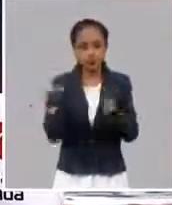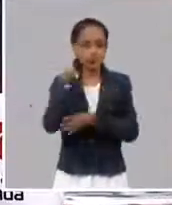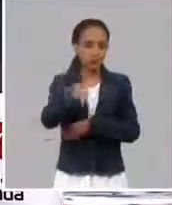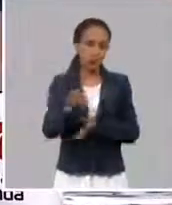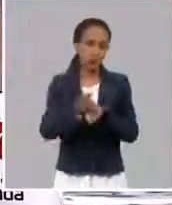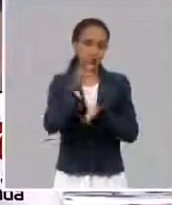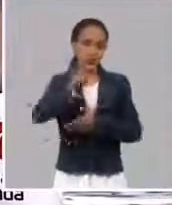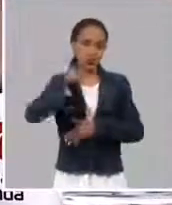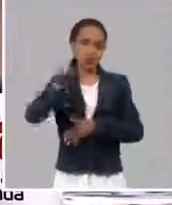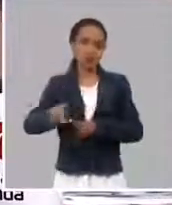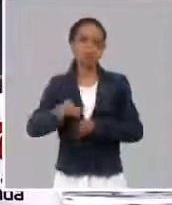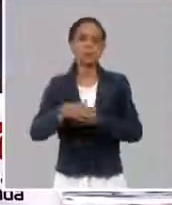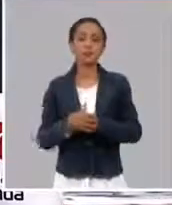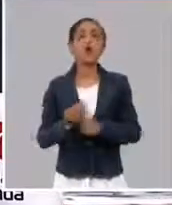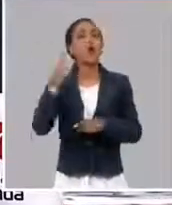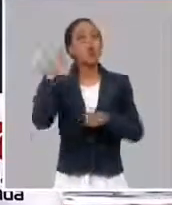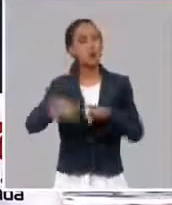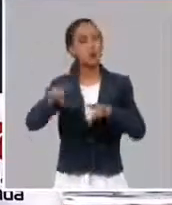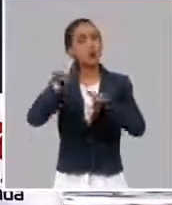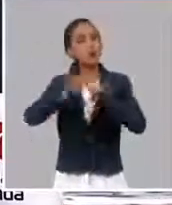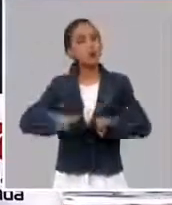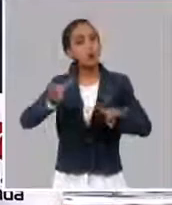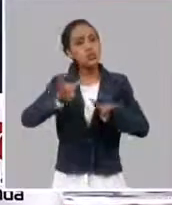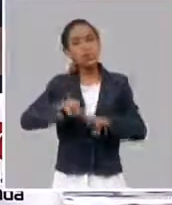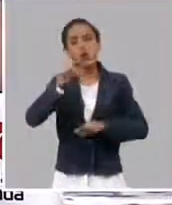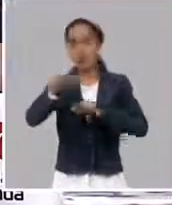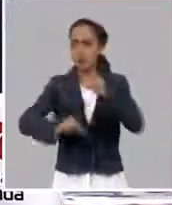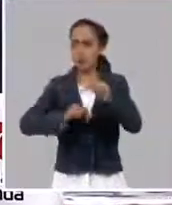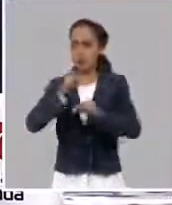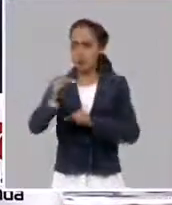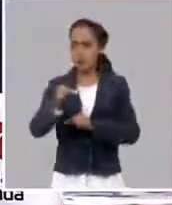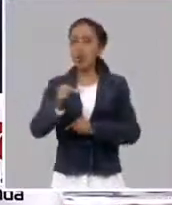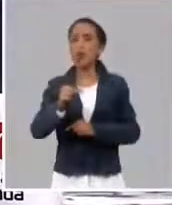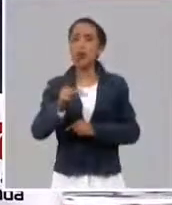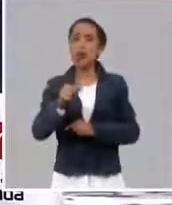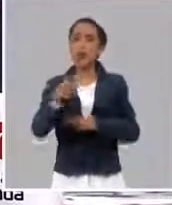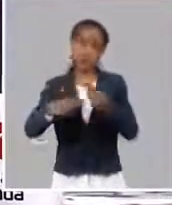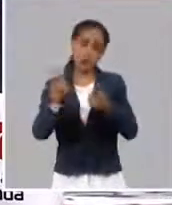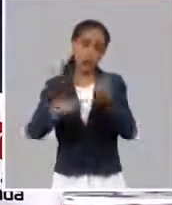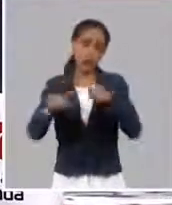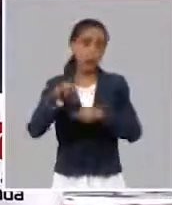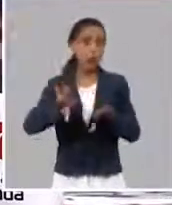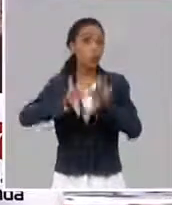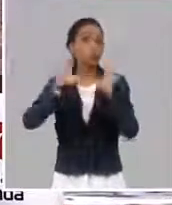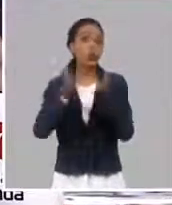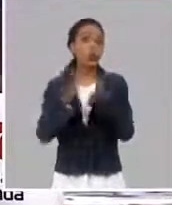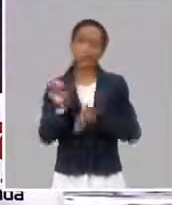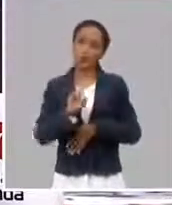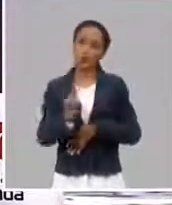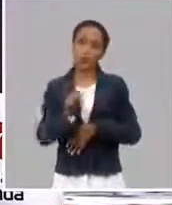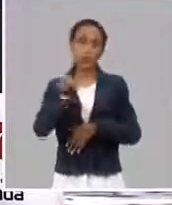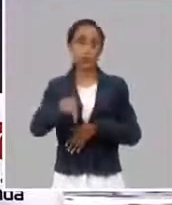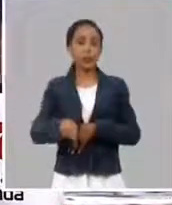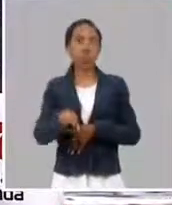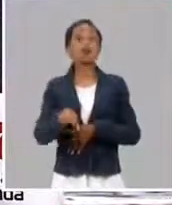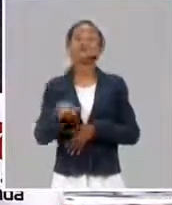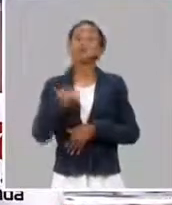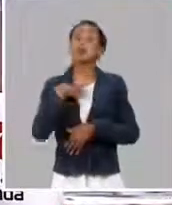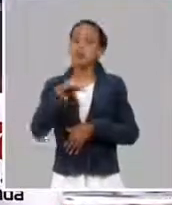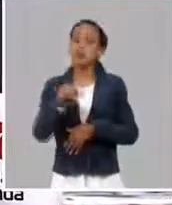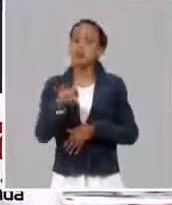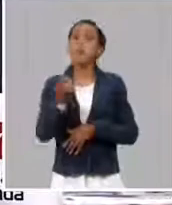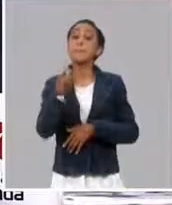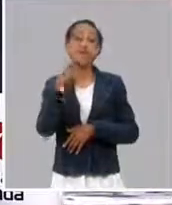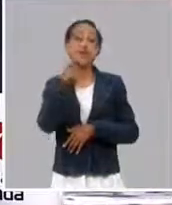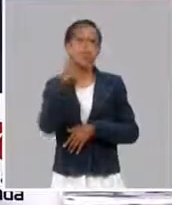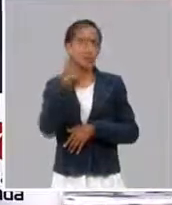en este momento con actividad académica. Pero ya empezaron a hacer algo. Hay otras universidades que han ido avanzando también en este sentido, aunque no todas. Con el primer año, porque se planteó que el primer año requiere